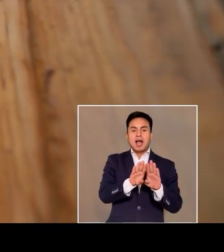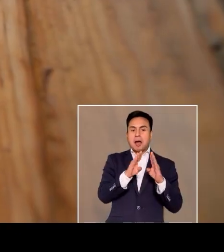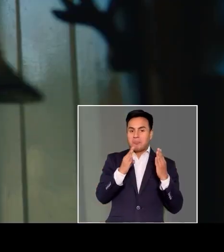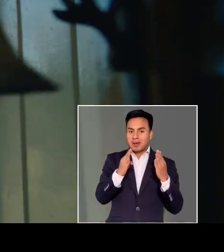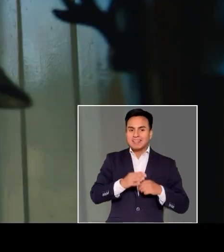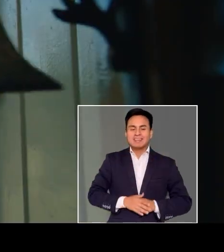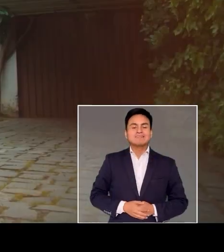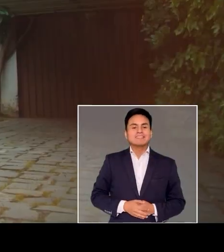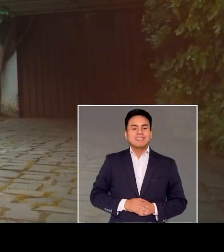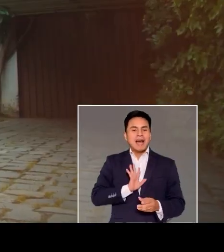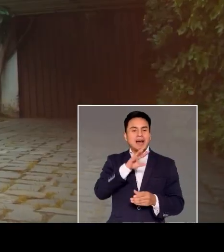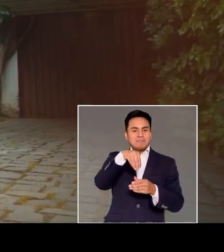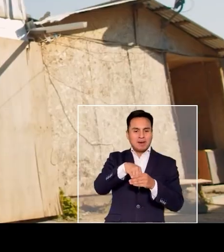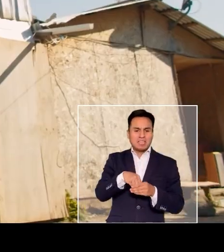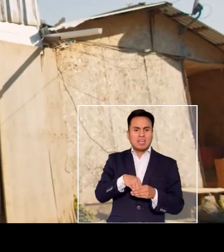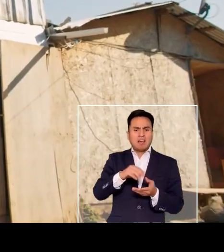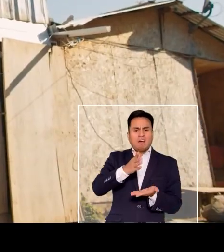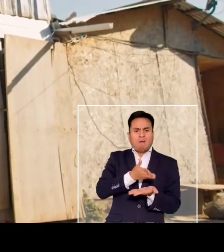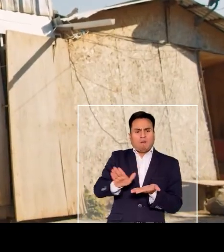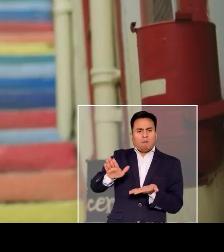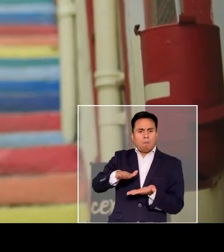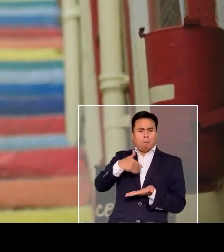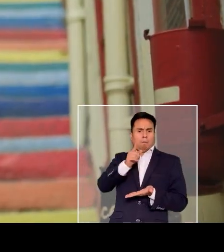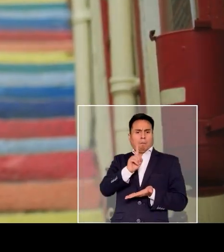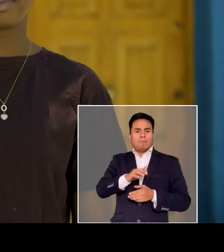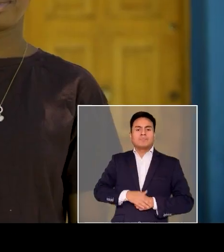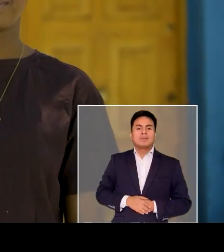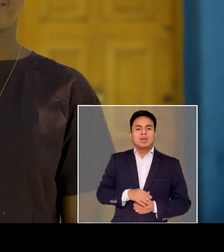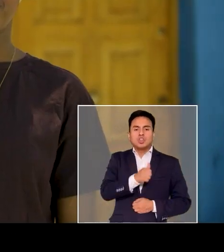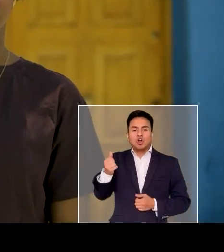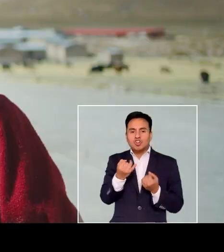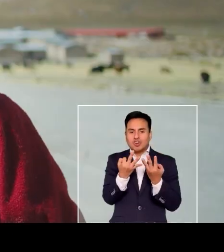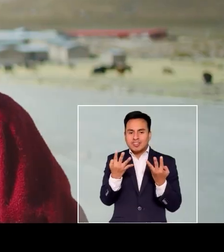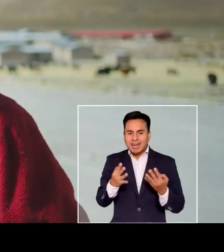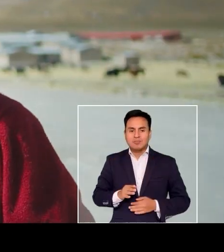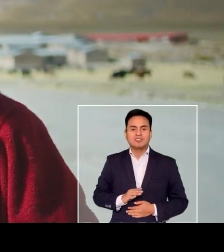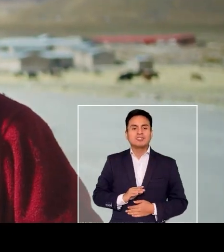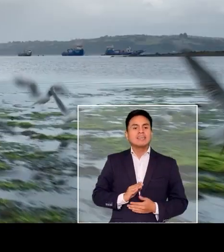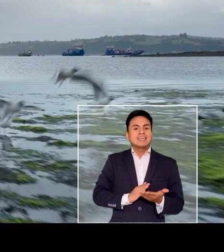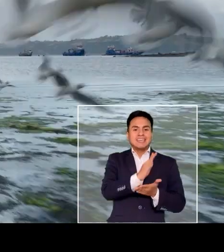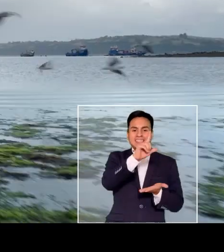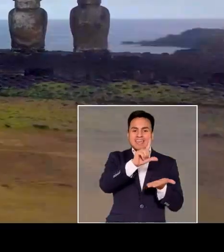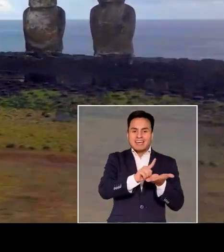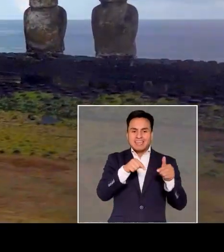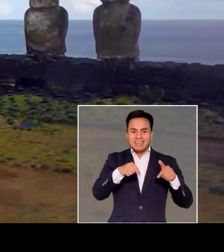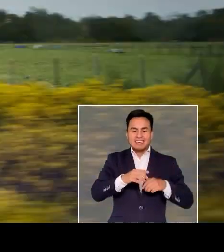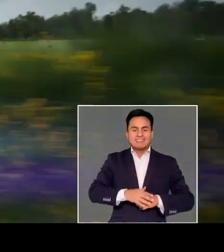Abramos la puerta a ser parte. Donde nadie quiera fuera. Porque todos contamos. Desde aquí.